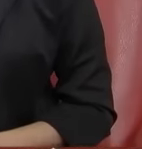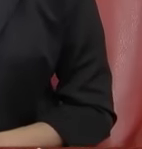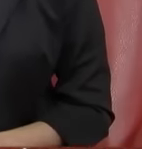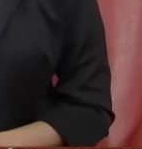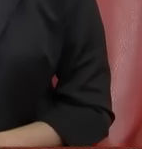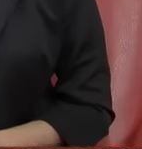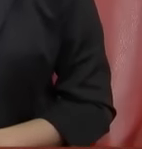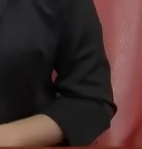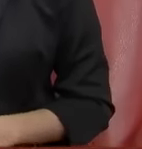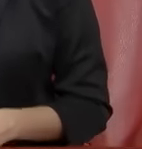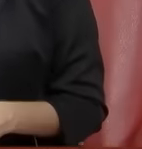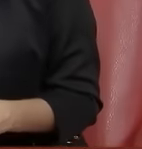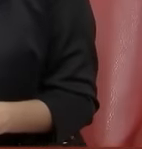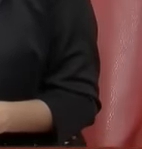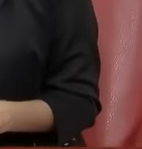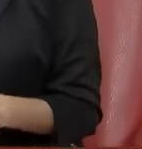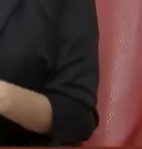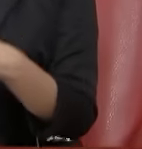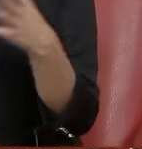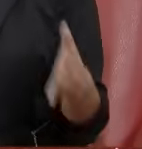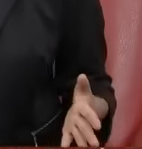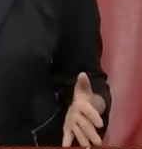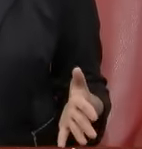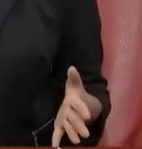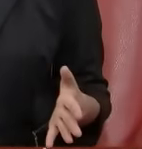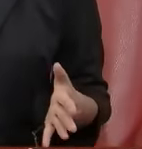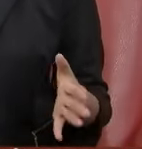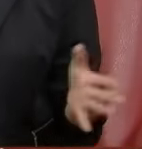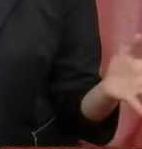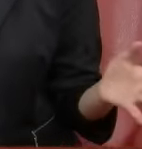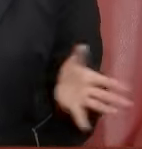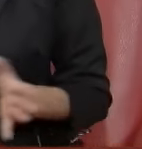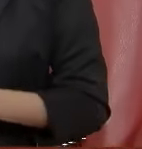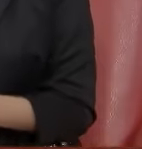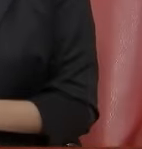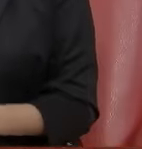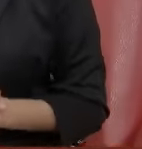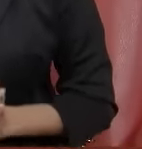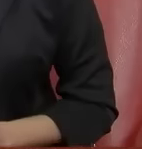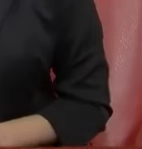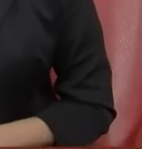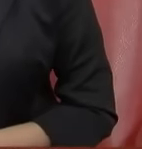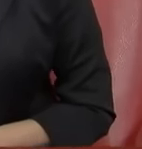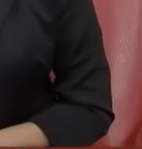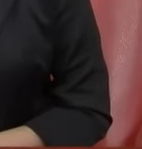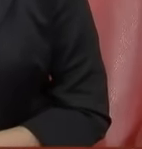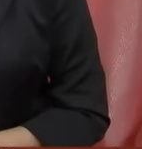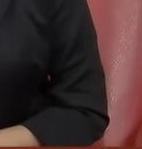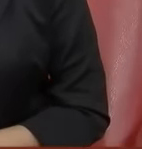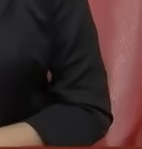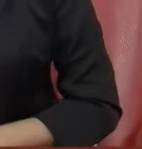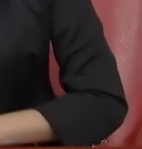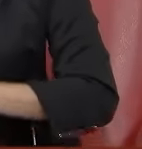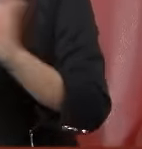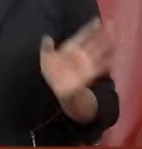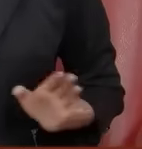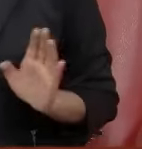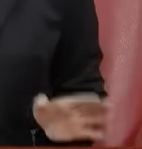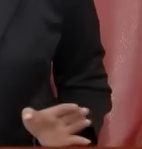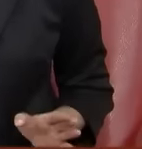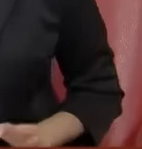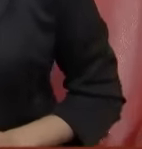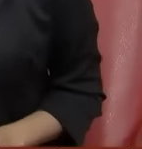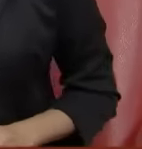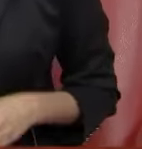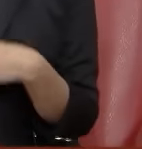Vamos a ver cómo se desarrolla Y si es que los youtubers cambiarán de plataforma O se adaptarán a estas nuevas reglas De no hablar de nada